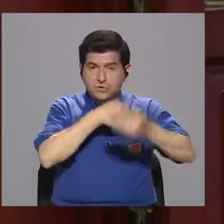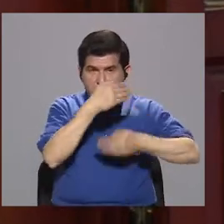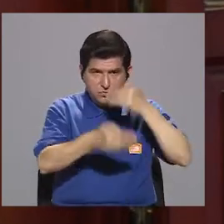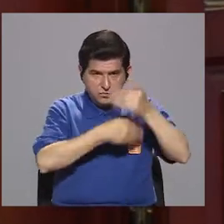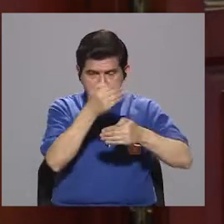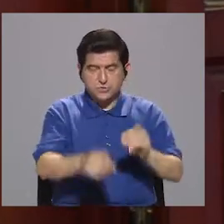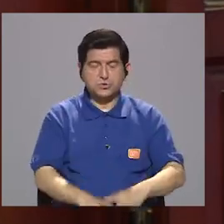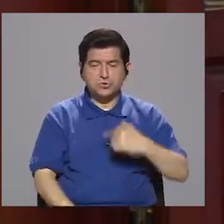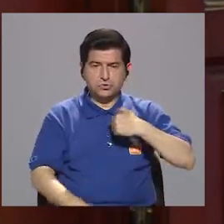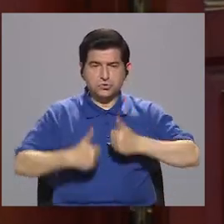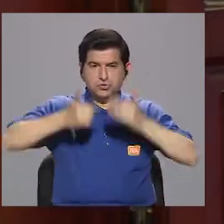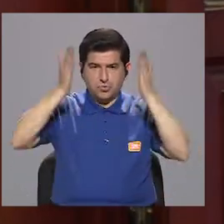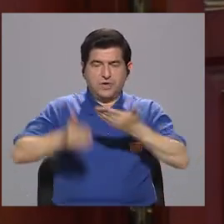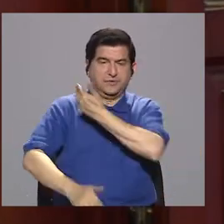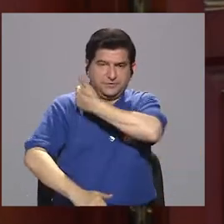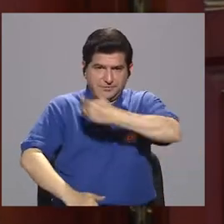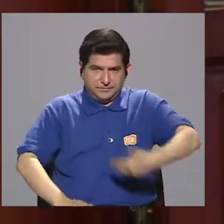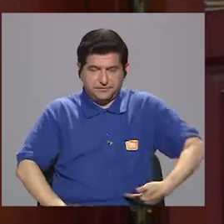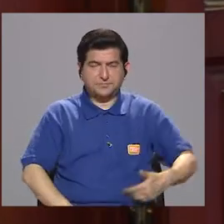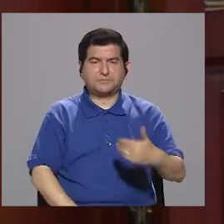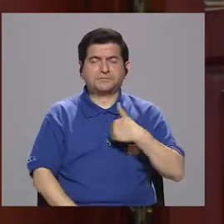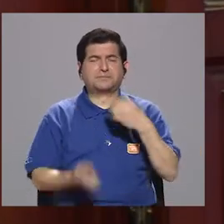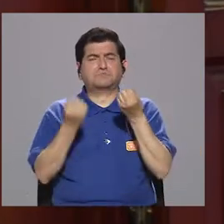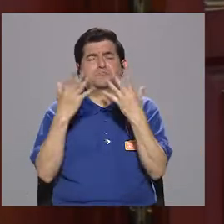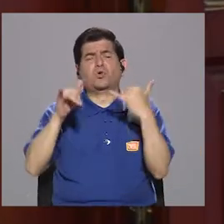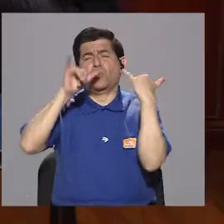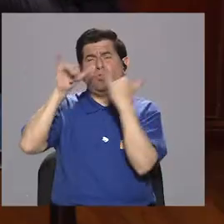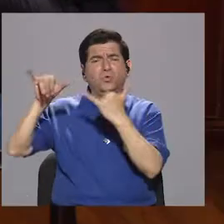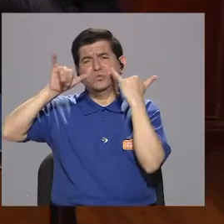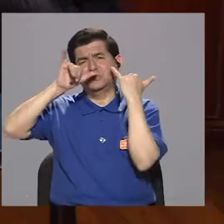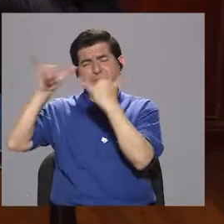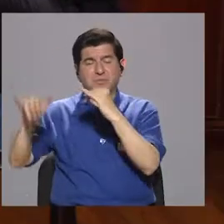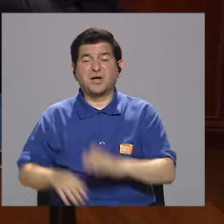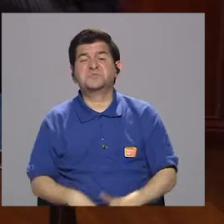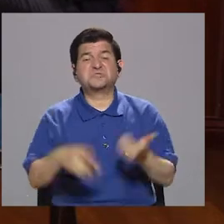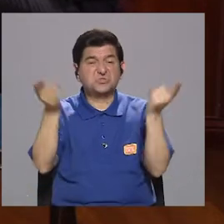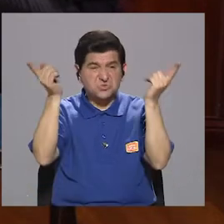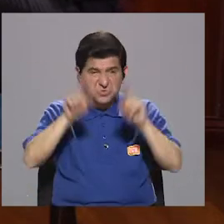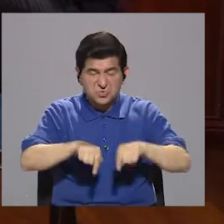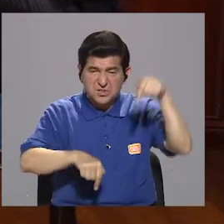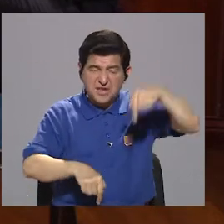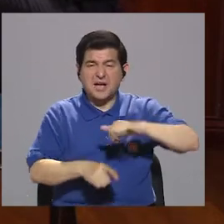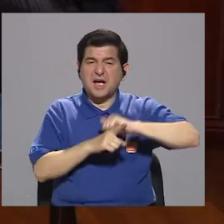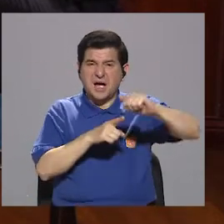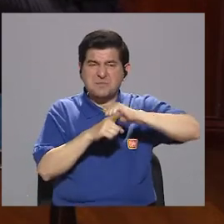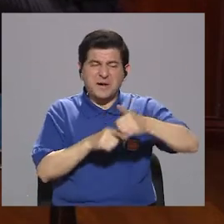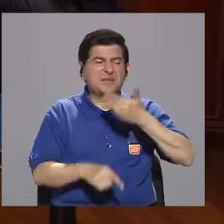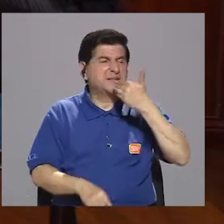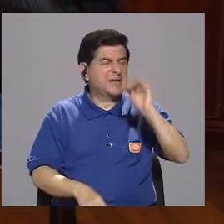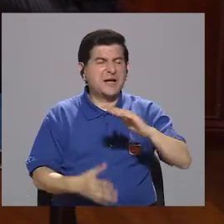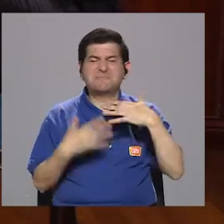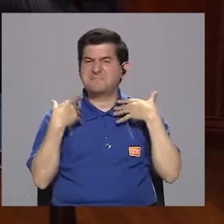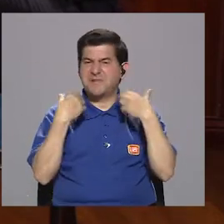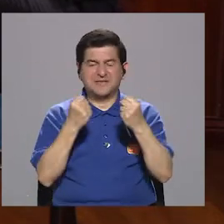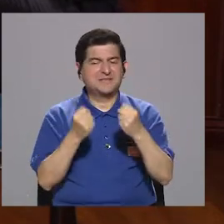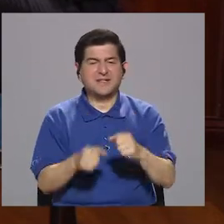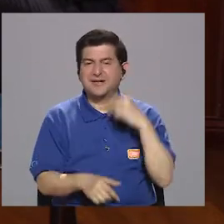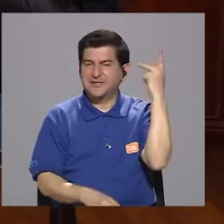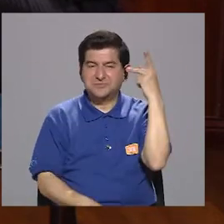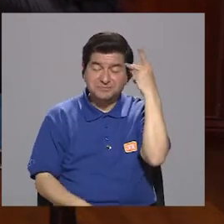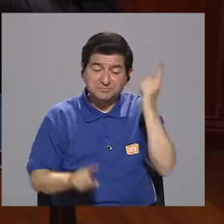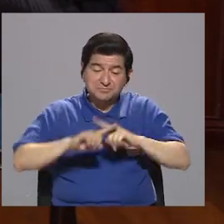causas, porque cuando yo fui candidato presidencial recibí un montón de acusaciones, como suele ocurrir aquí es una práctica malsana de la política.